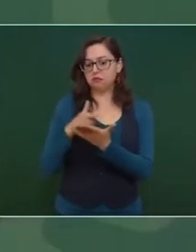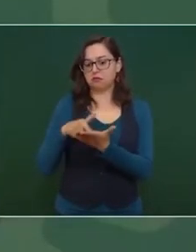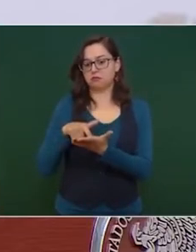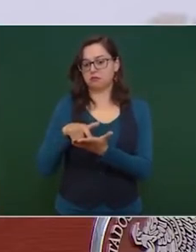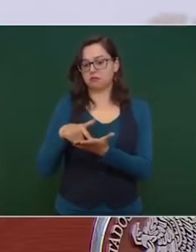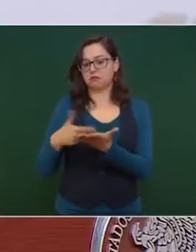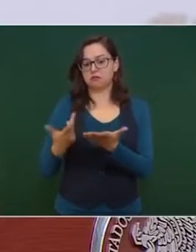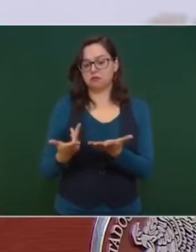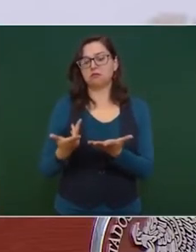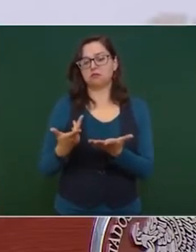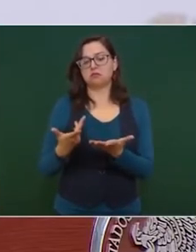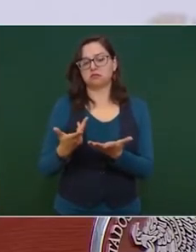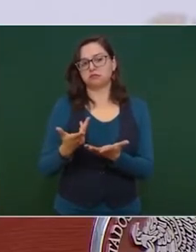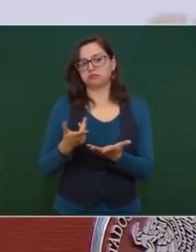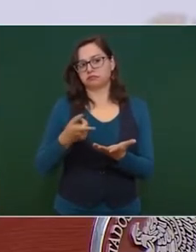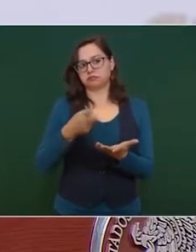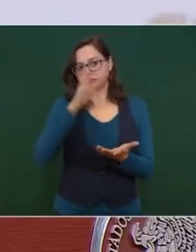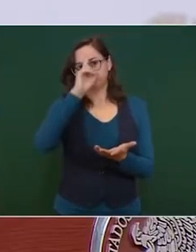inmoral